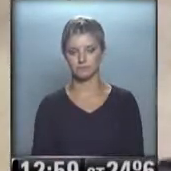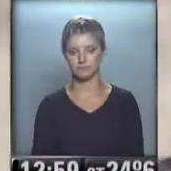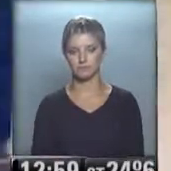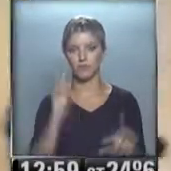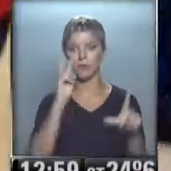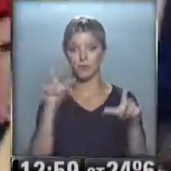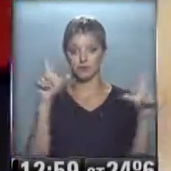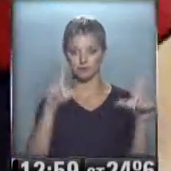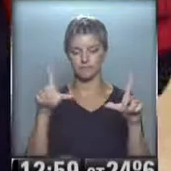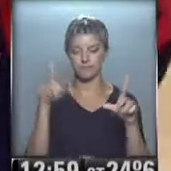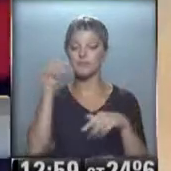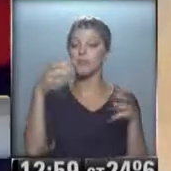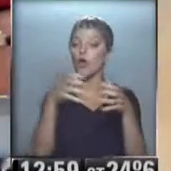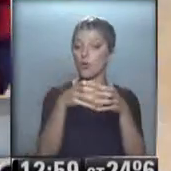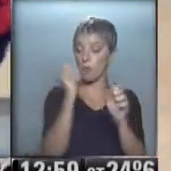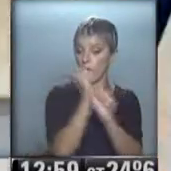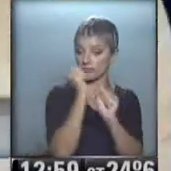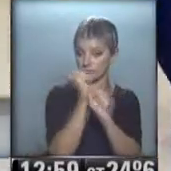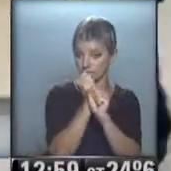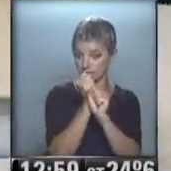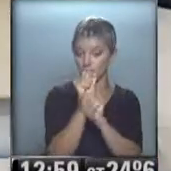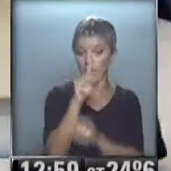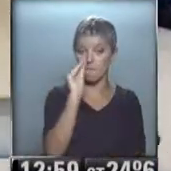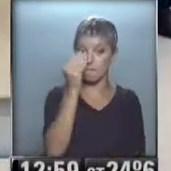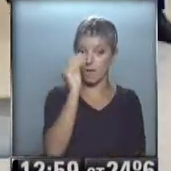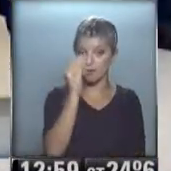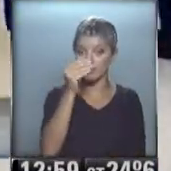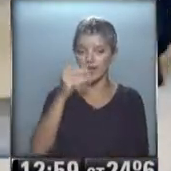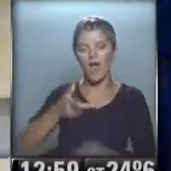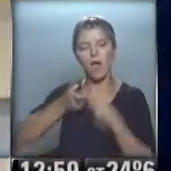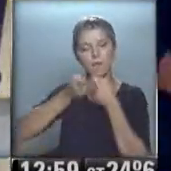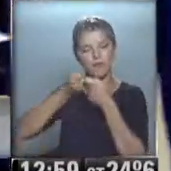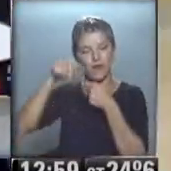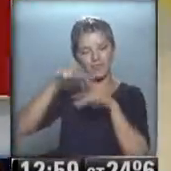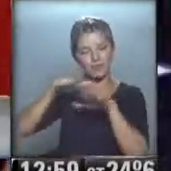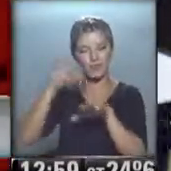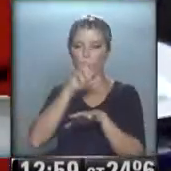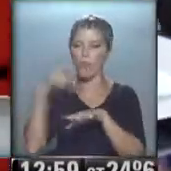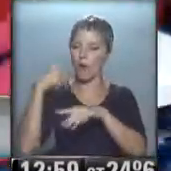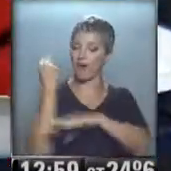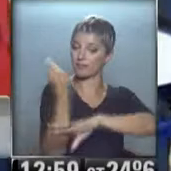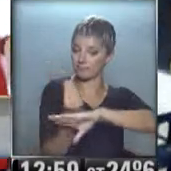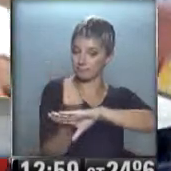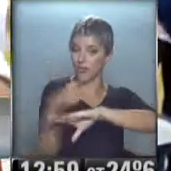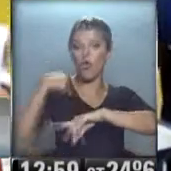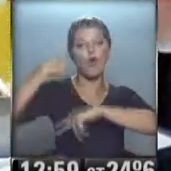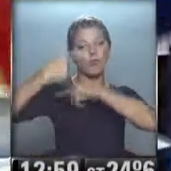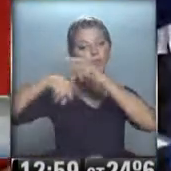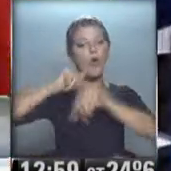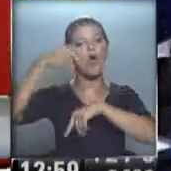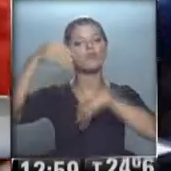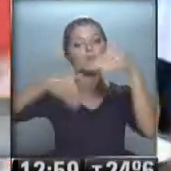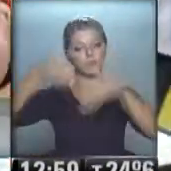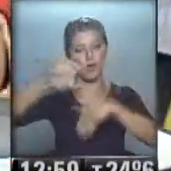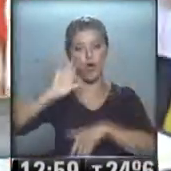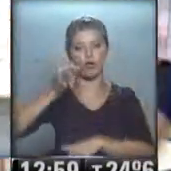El Partido de los Trabajadores de Brasil allanó el camino para la postulación de la actual presidenta Dilma Rousseff en las elecciones generales de